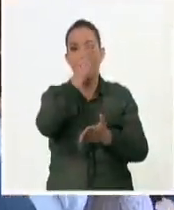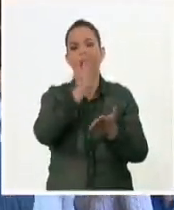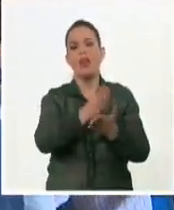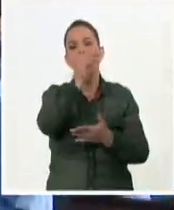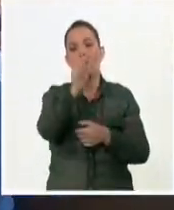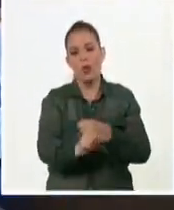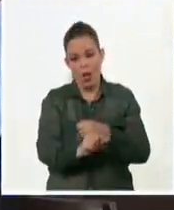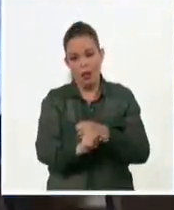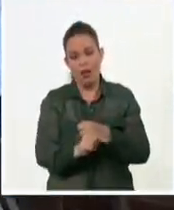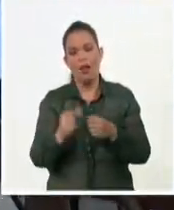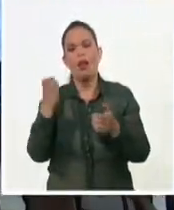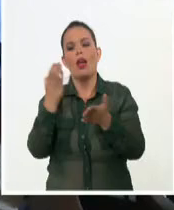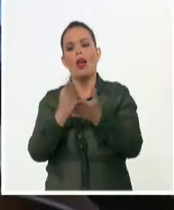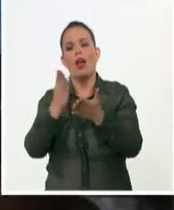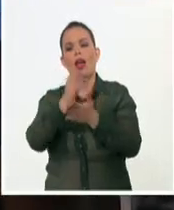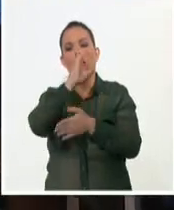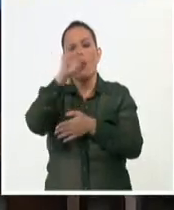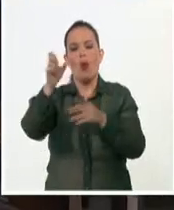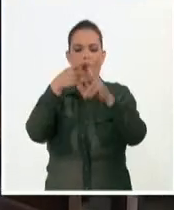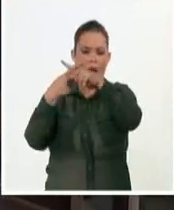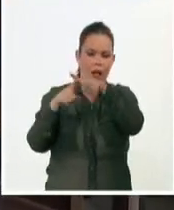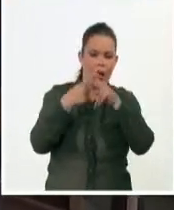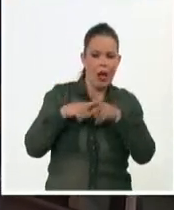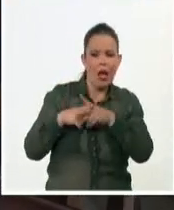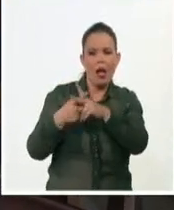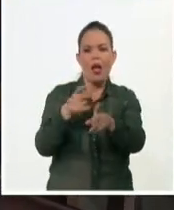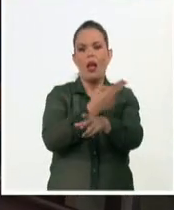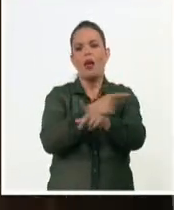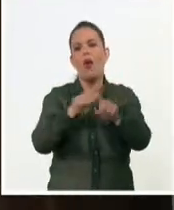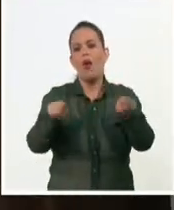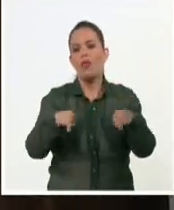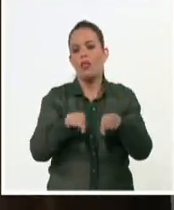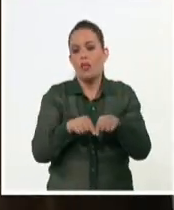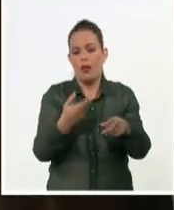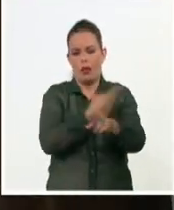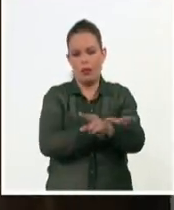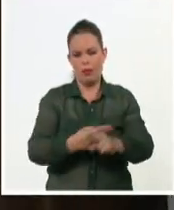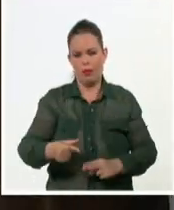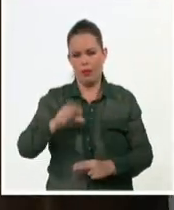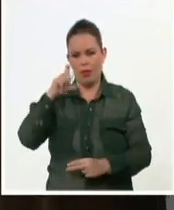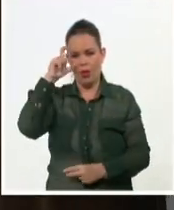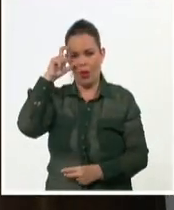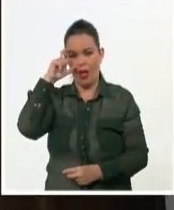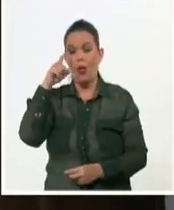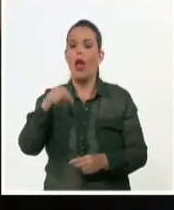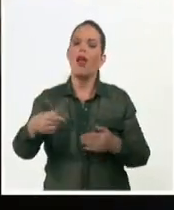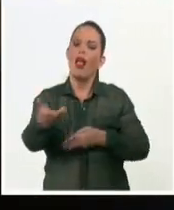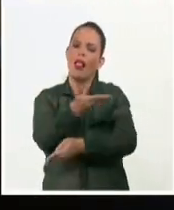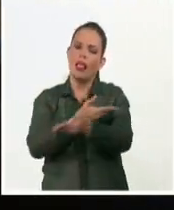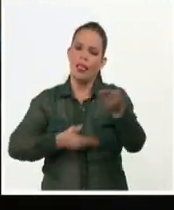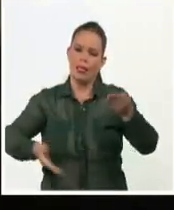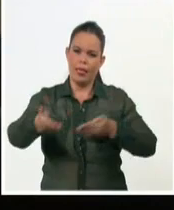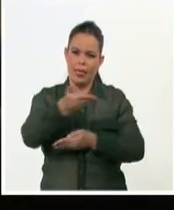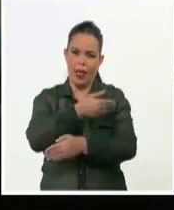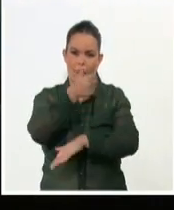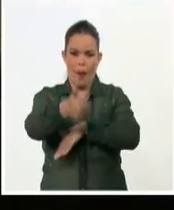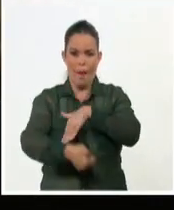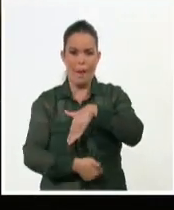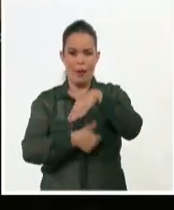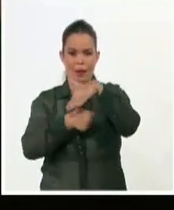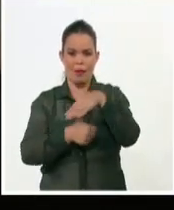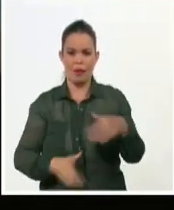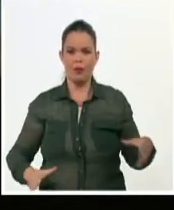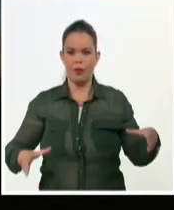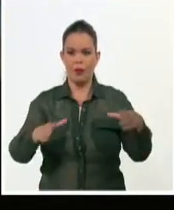Restauración de la Oficina del Historiador, con quienes sostuvo ameno diálogo el presidente del Parlamento